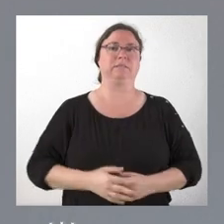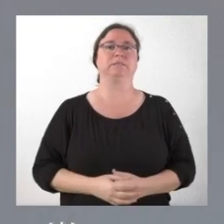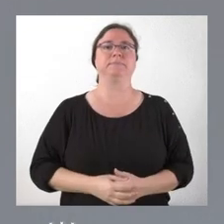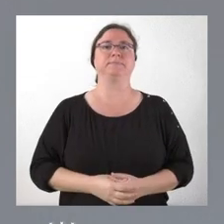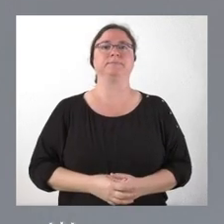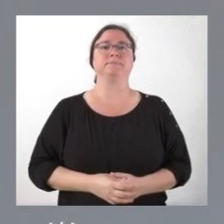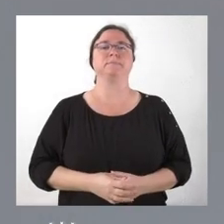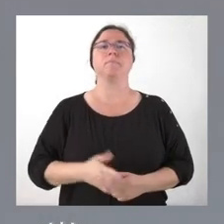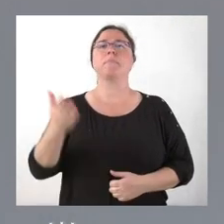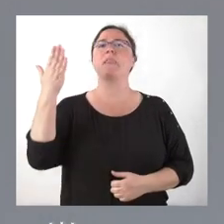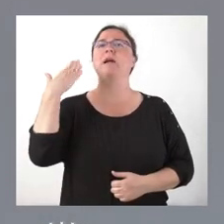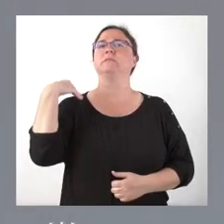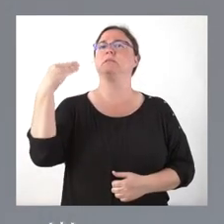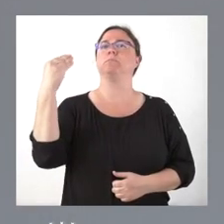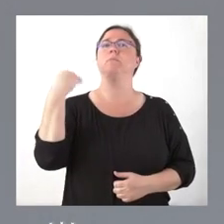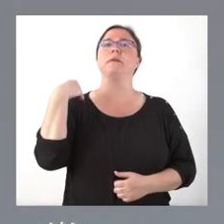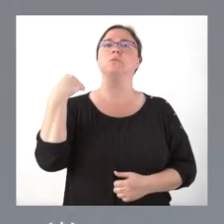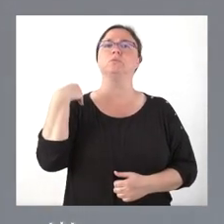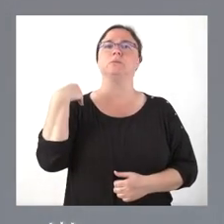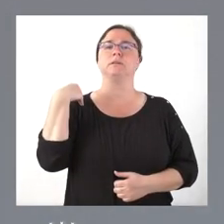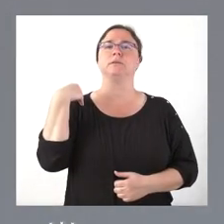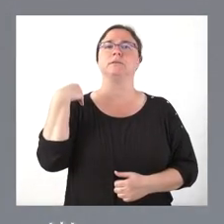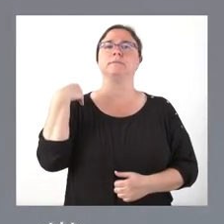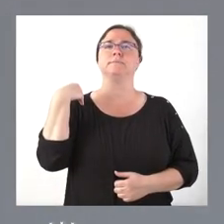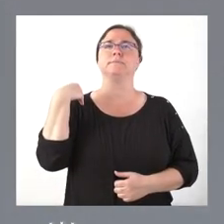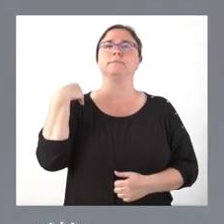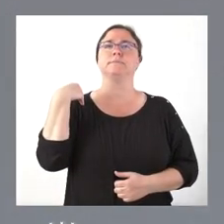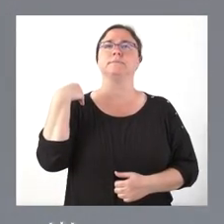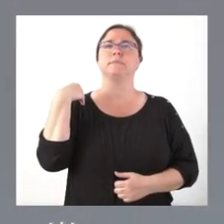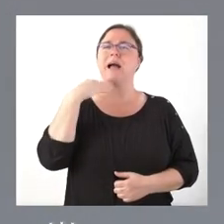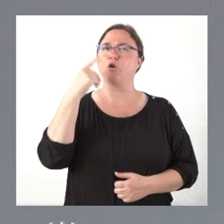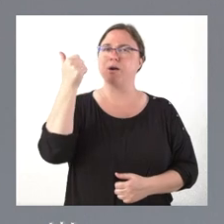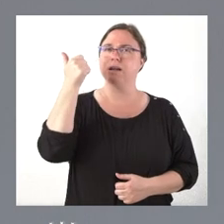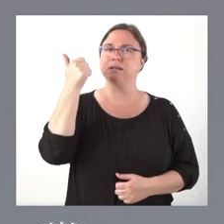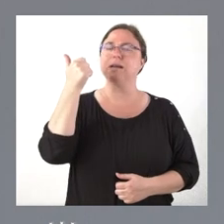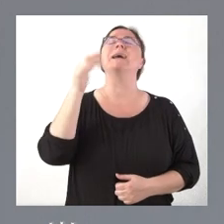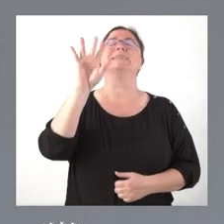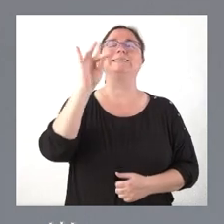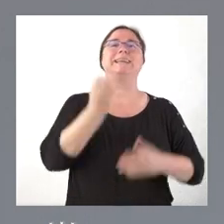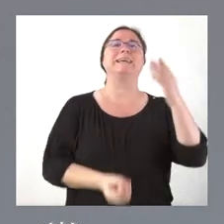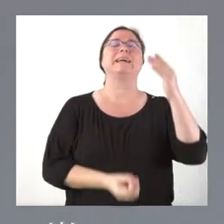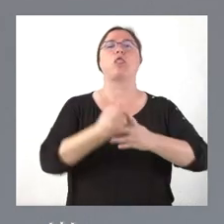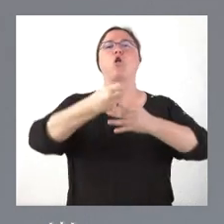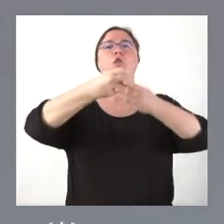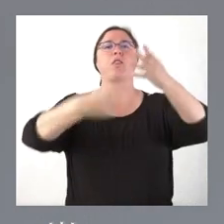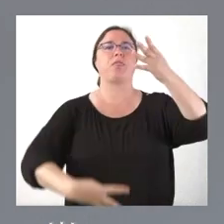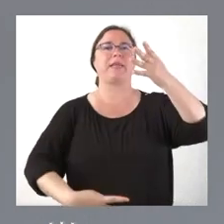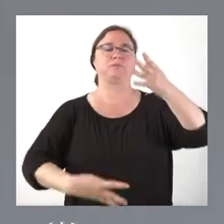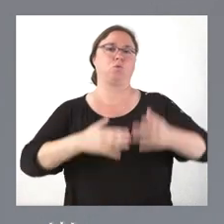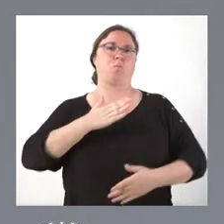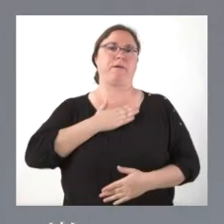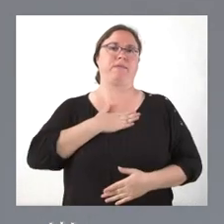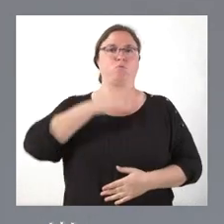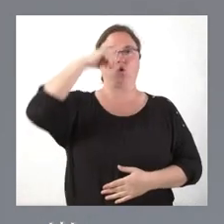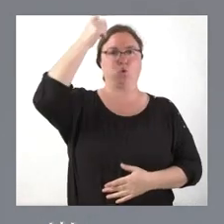Me preguntaba usted, además, si hemos creado el censo del patrimonio cultural de Castilla y León